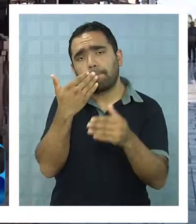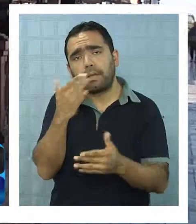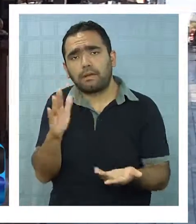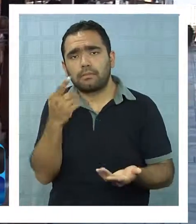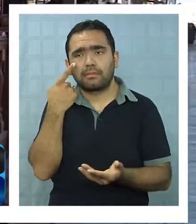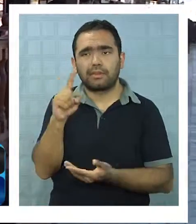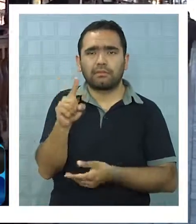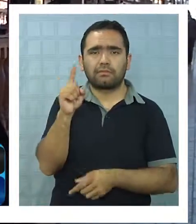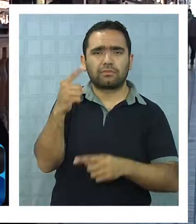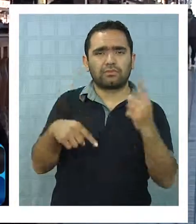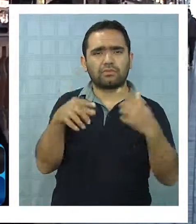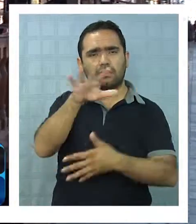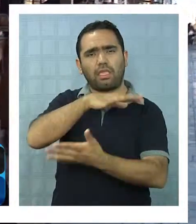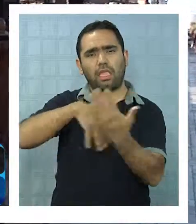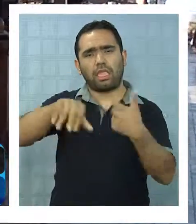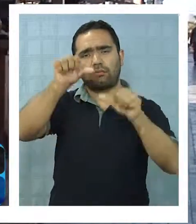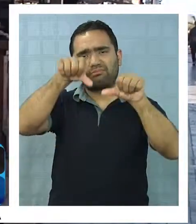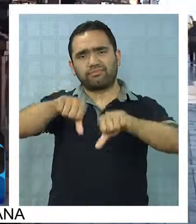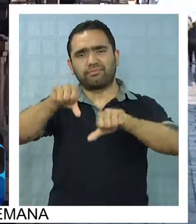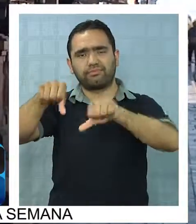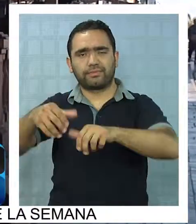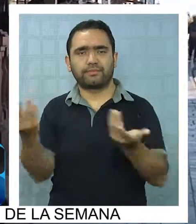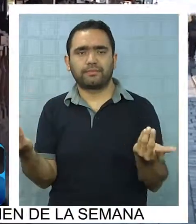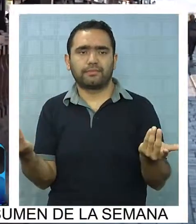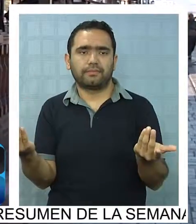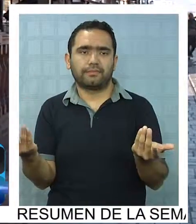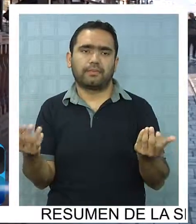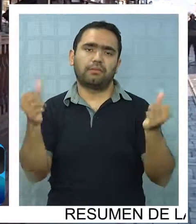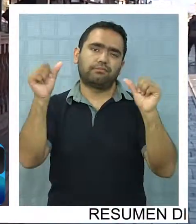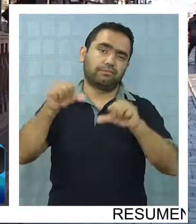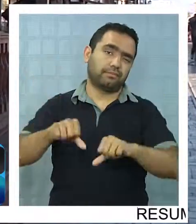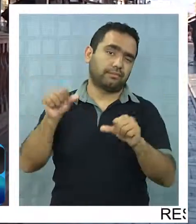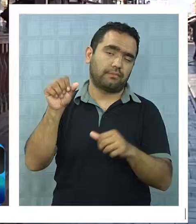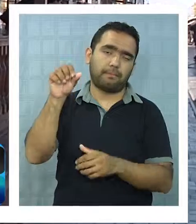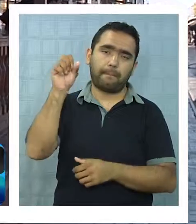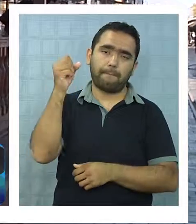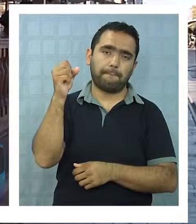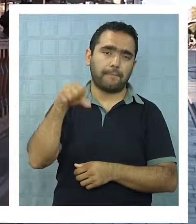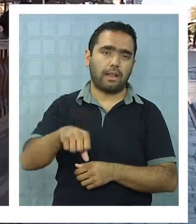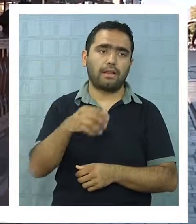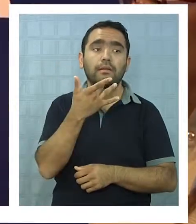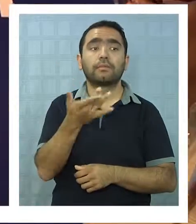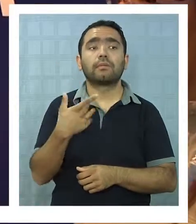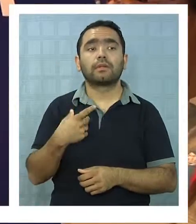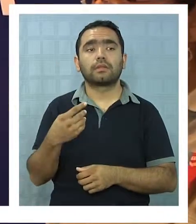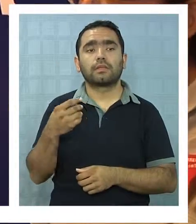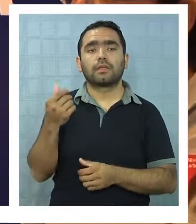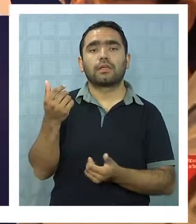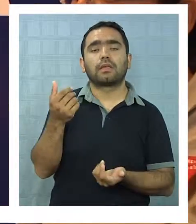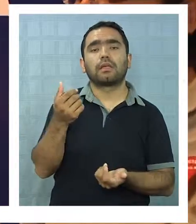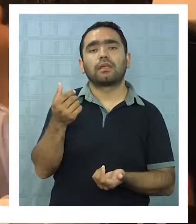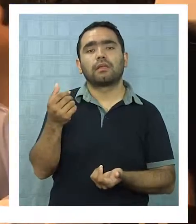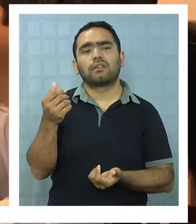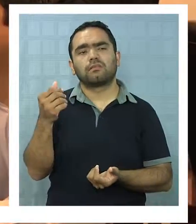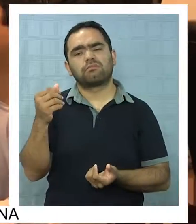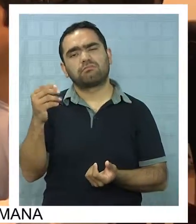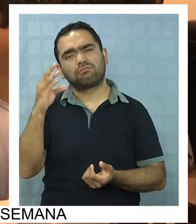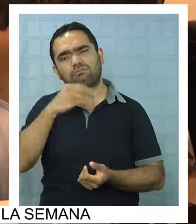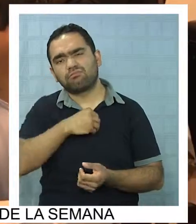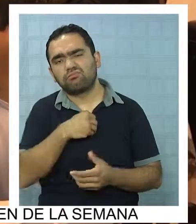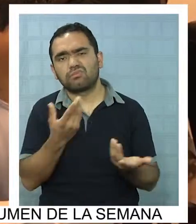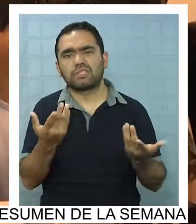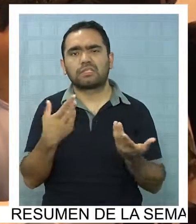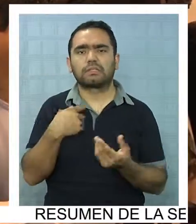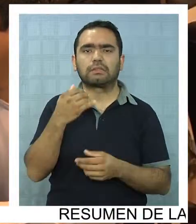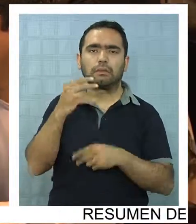parece que hasta el momento no resultan bien, han resultado mal, porque hay muchos descontentos, todo el mundo está en